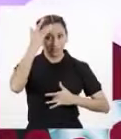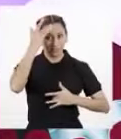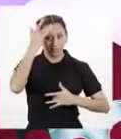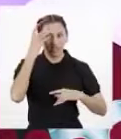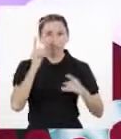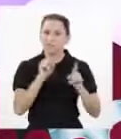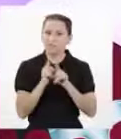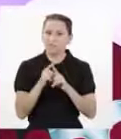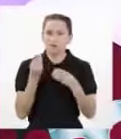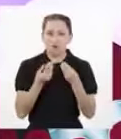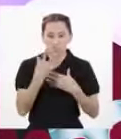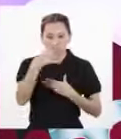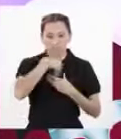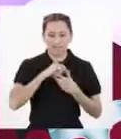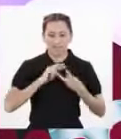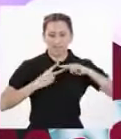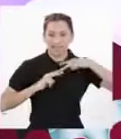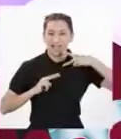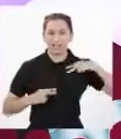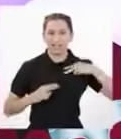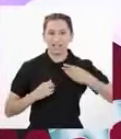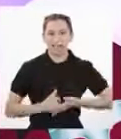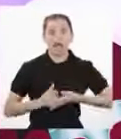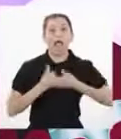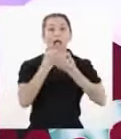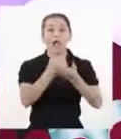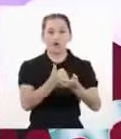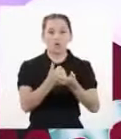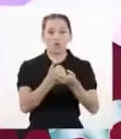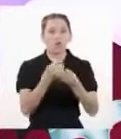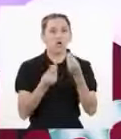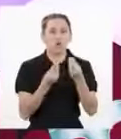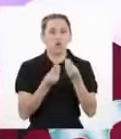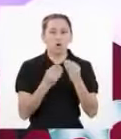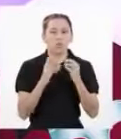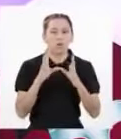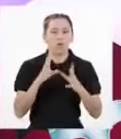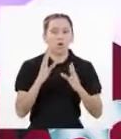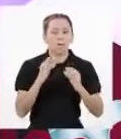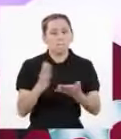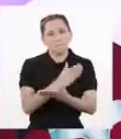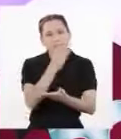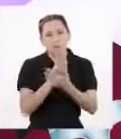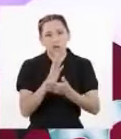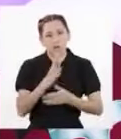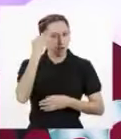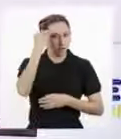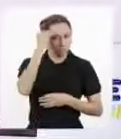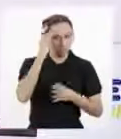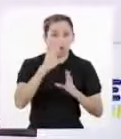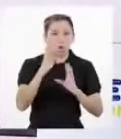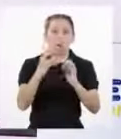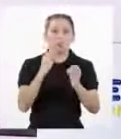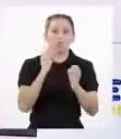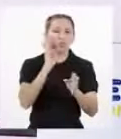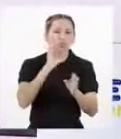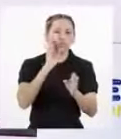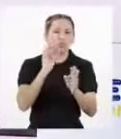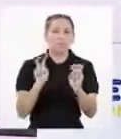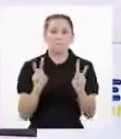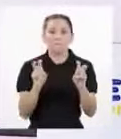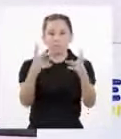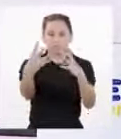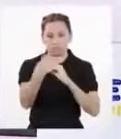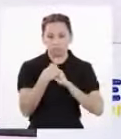solo de afecciones genéticas Sino que incluso de afecciones de causa ambiental Como por ejemplo, la COVID-19 Si llegáramos a